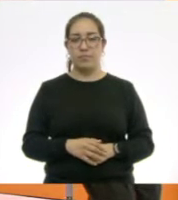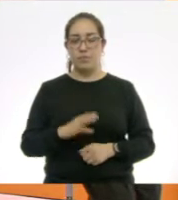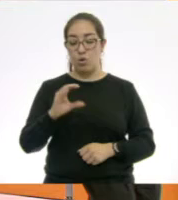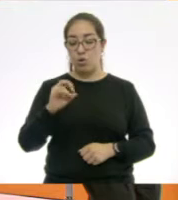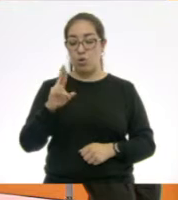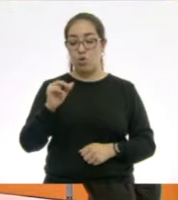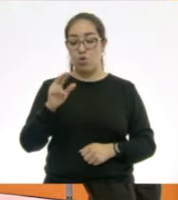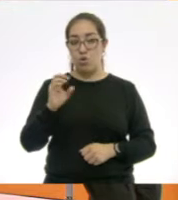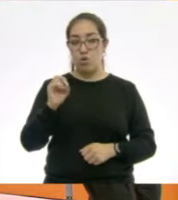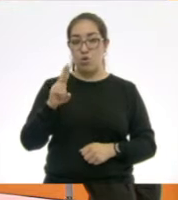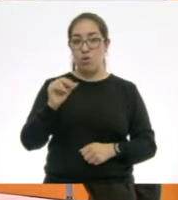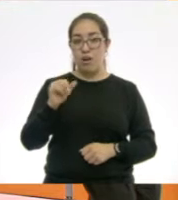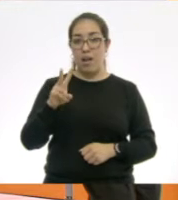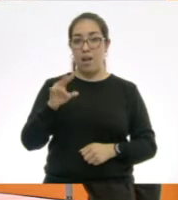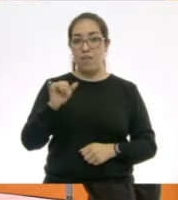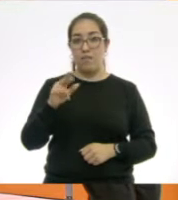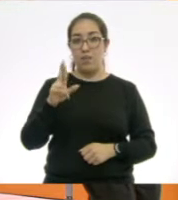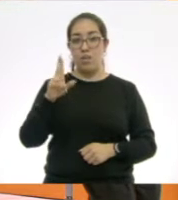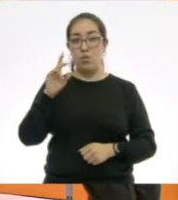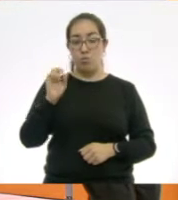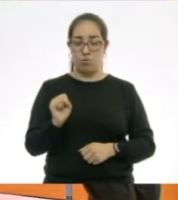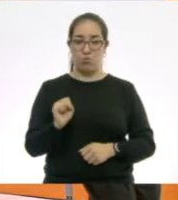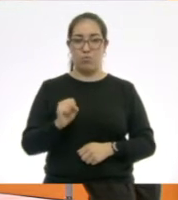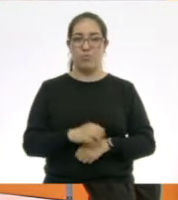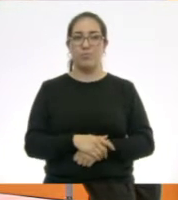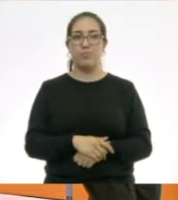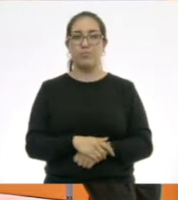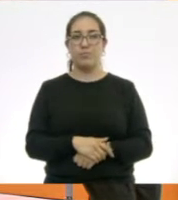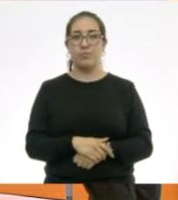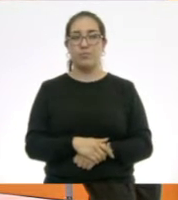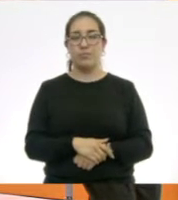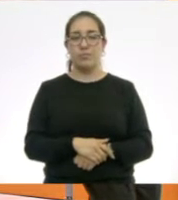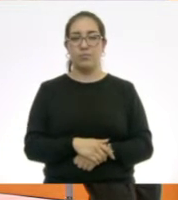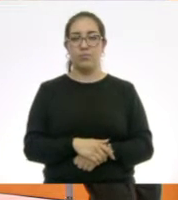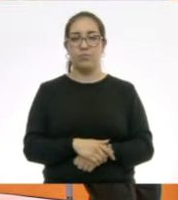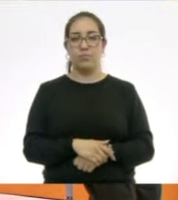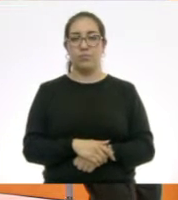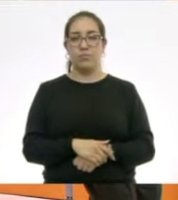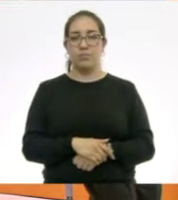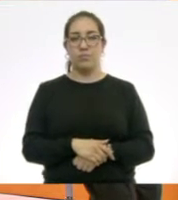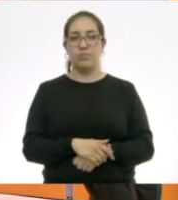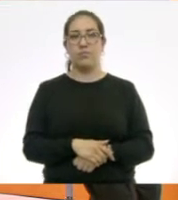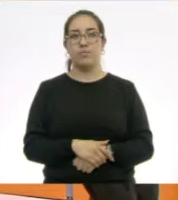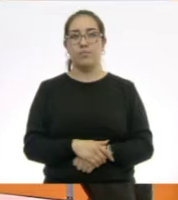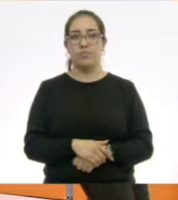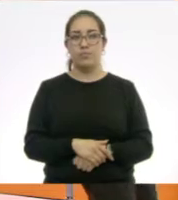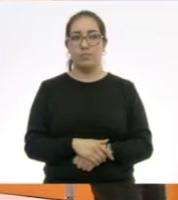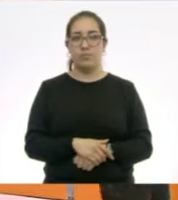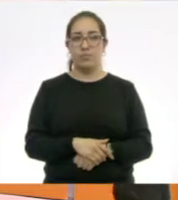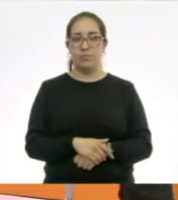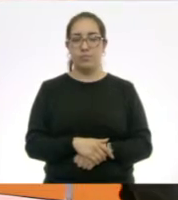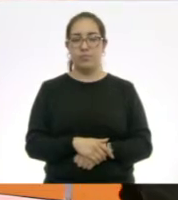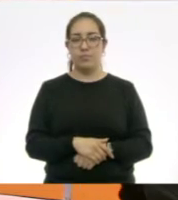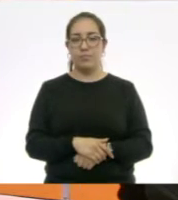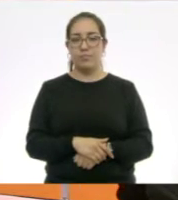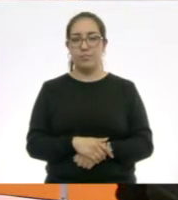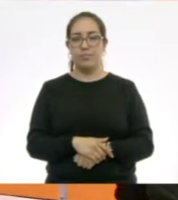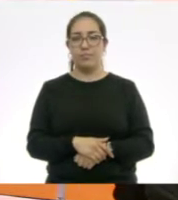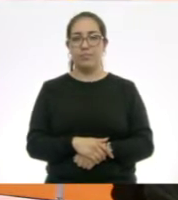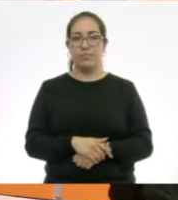con v, vi, rus, con s.